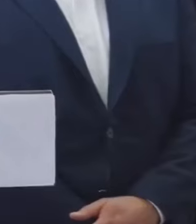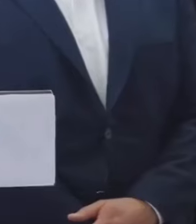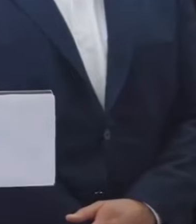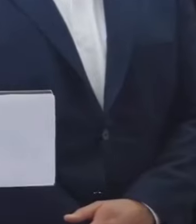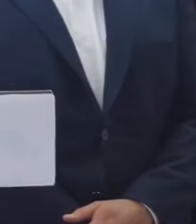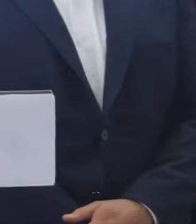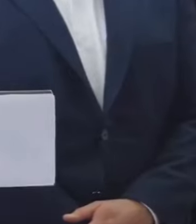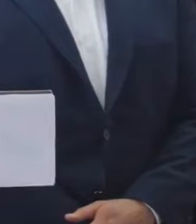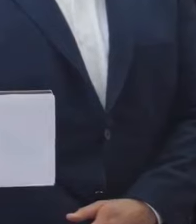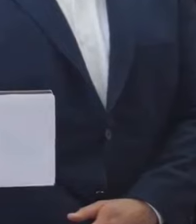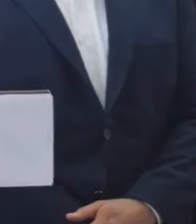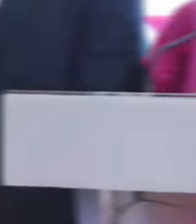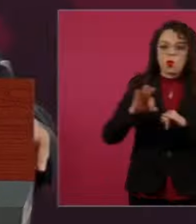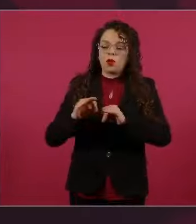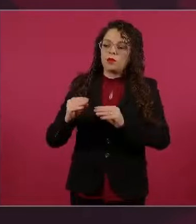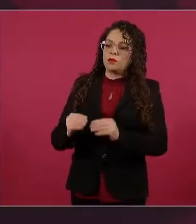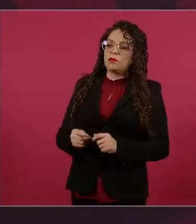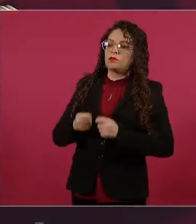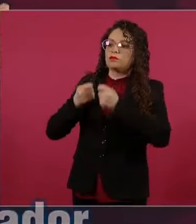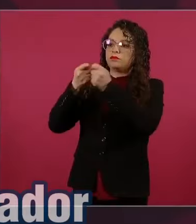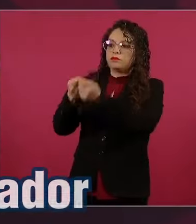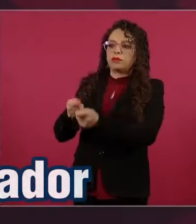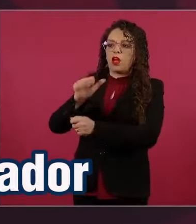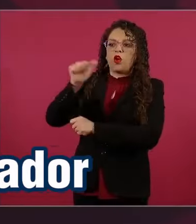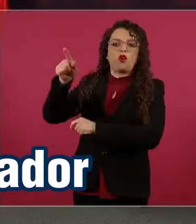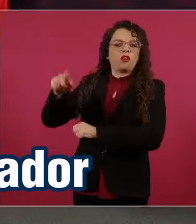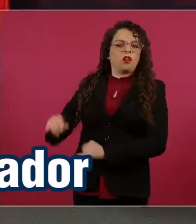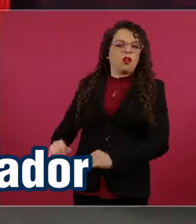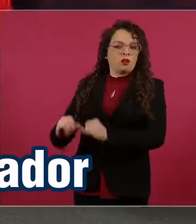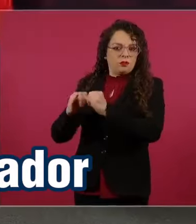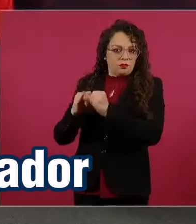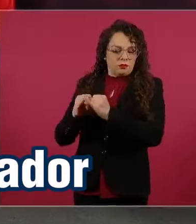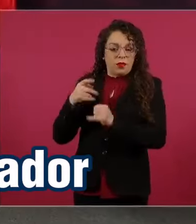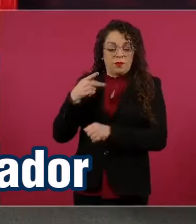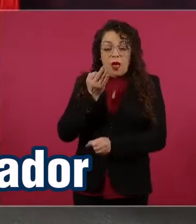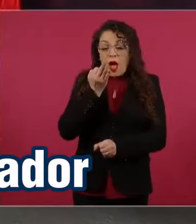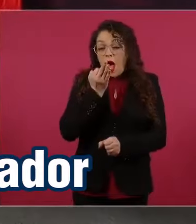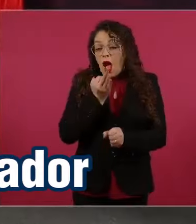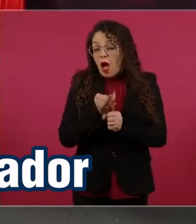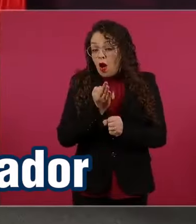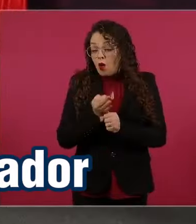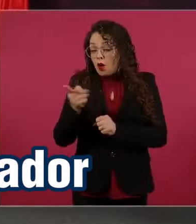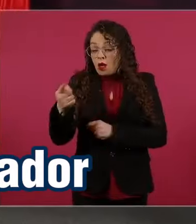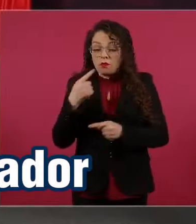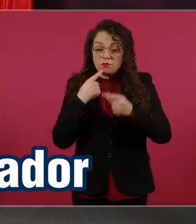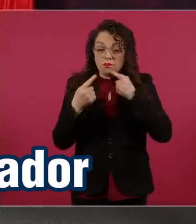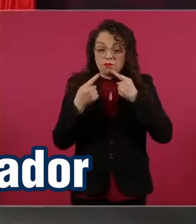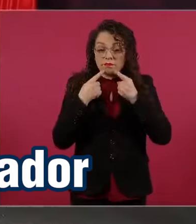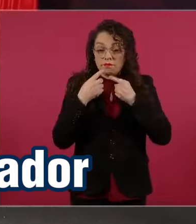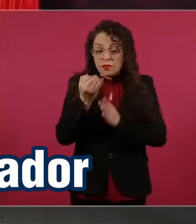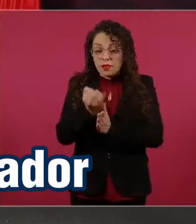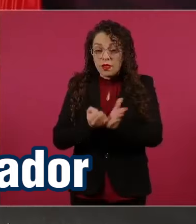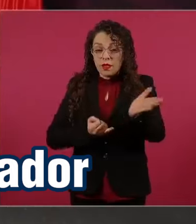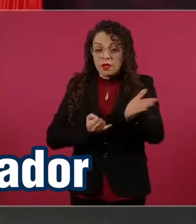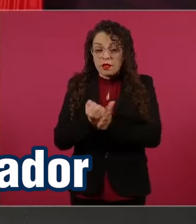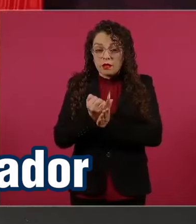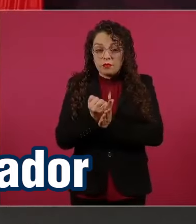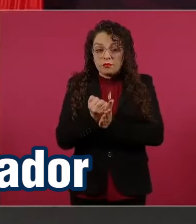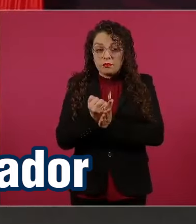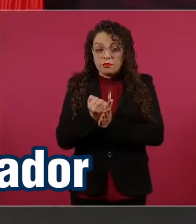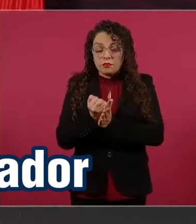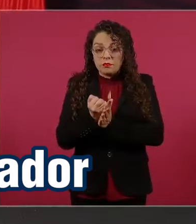violencia política en razón de género. Hasta ahora lo que han resuelto no tiene ningún